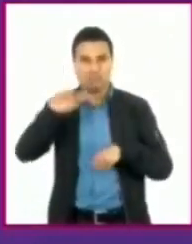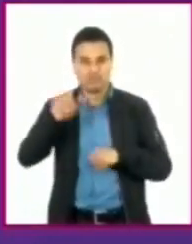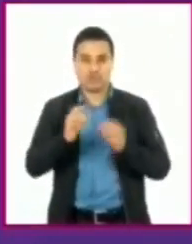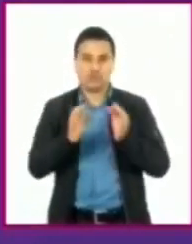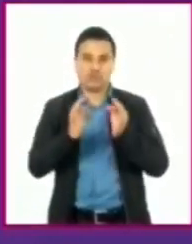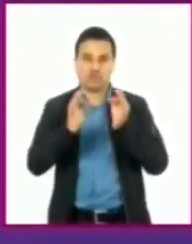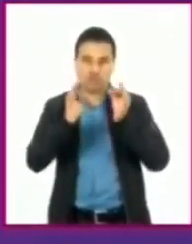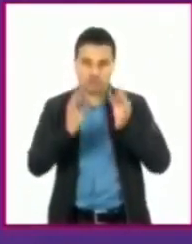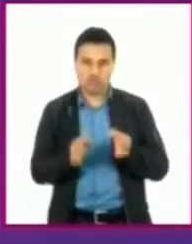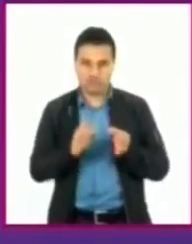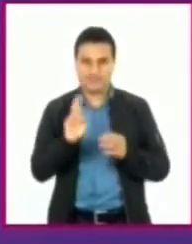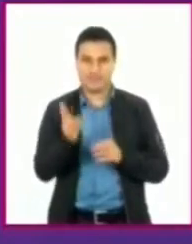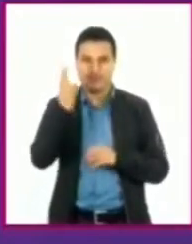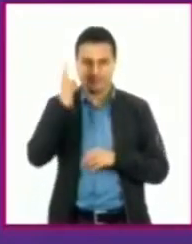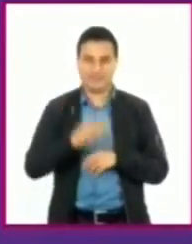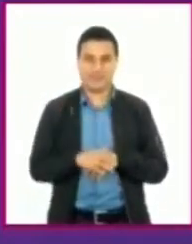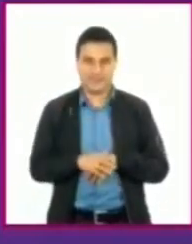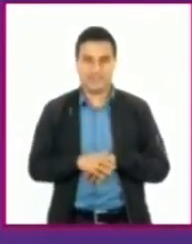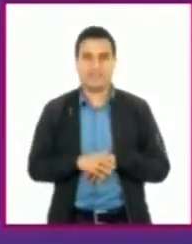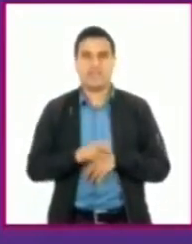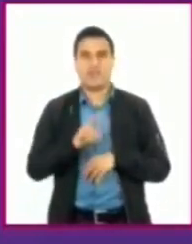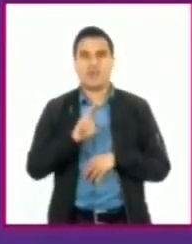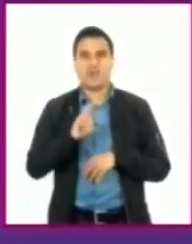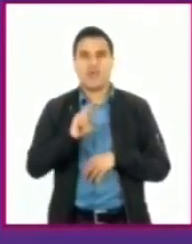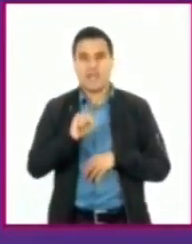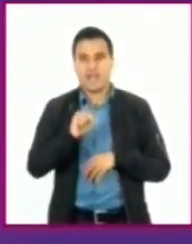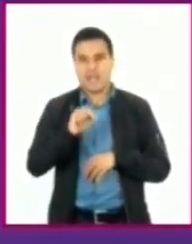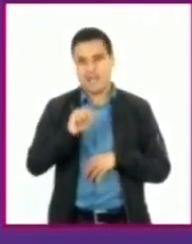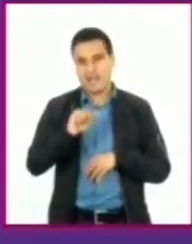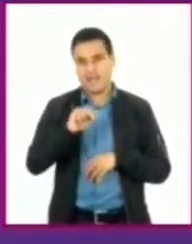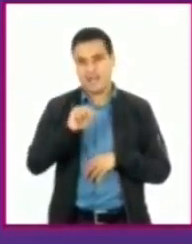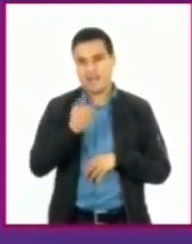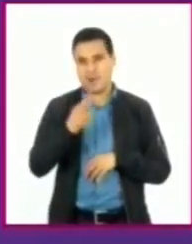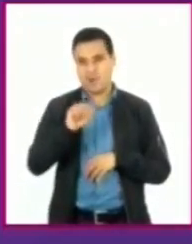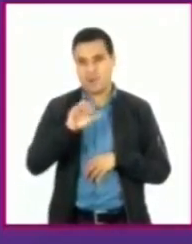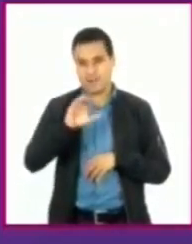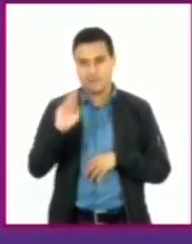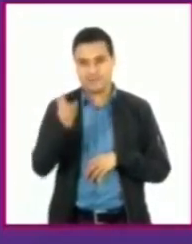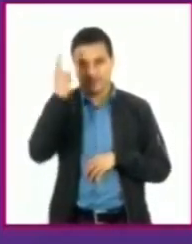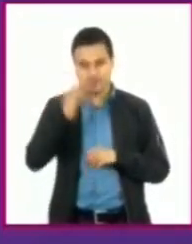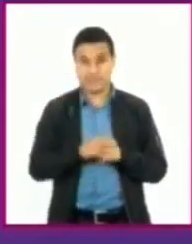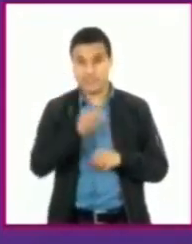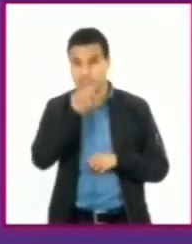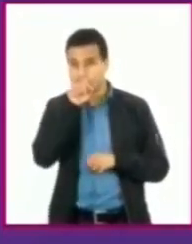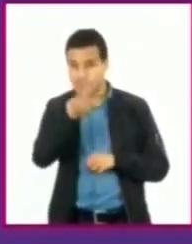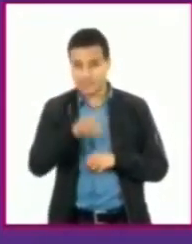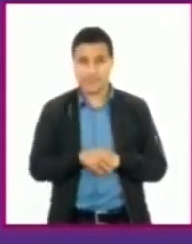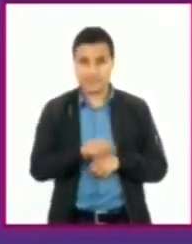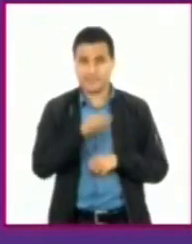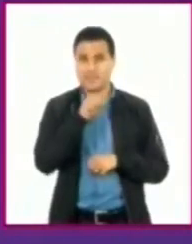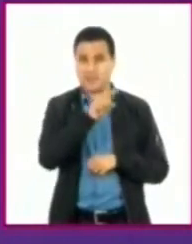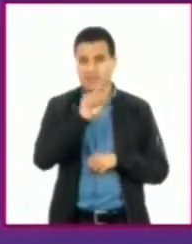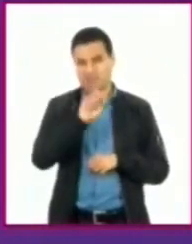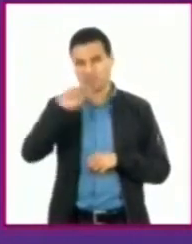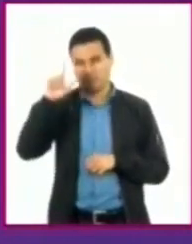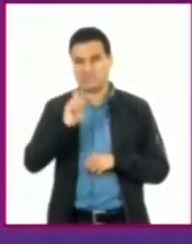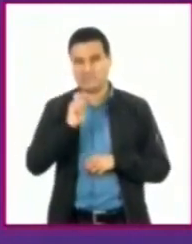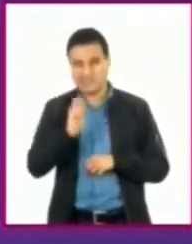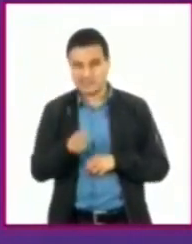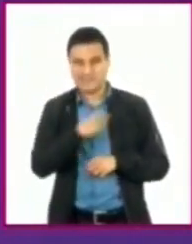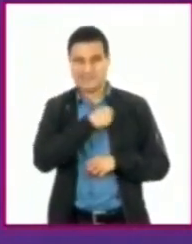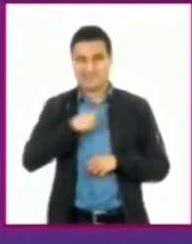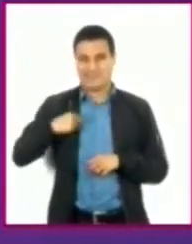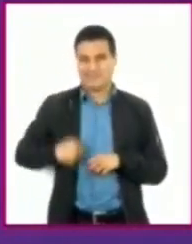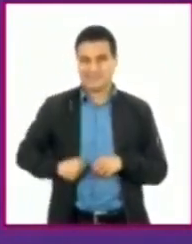Facultad de Medicina de la Universidad de Anáhuac. También es acupunturista por la Escuela